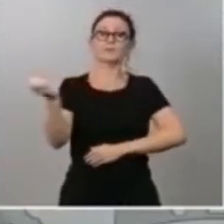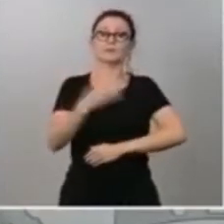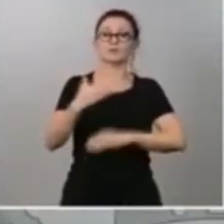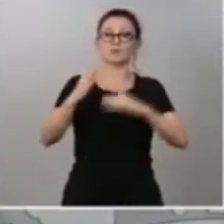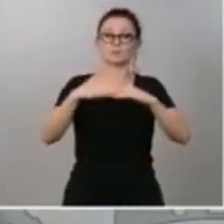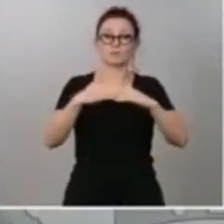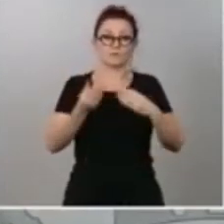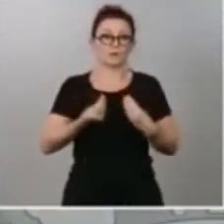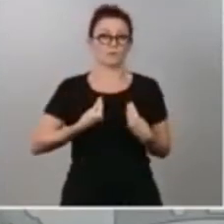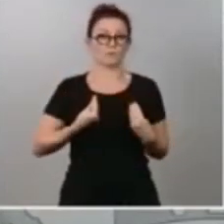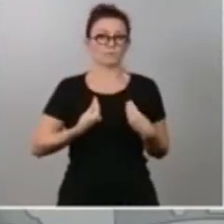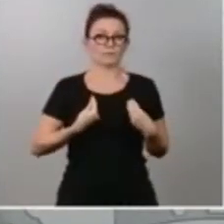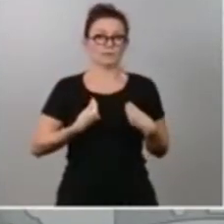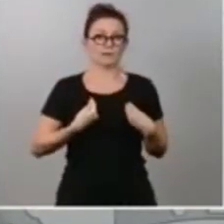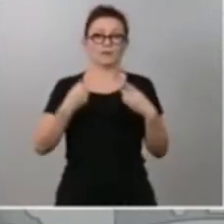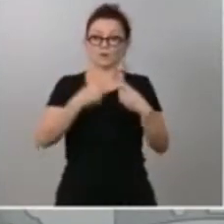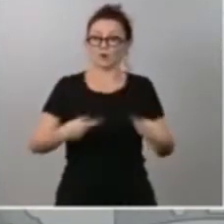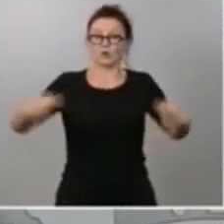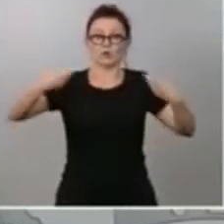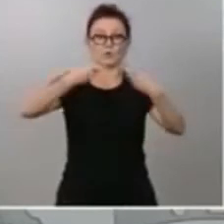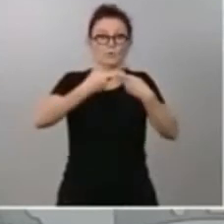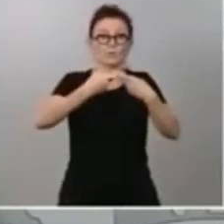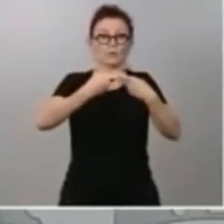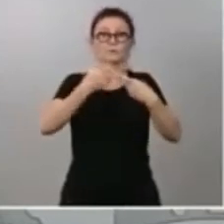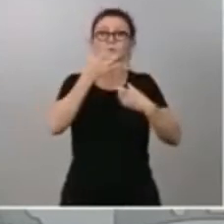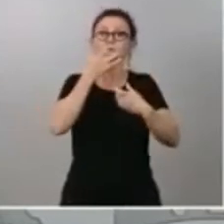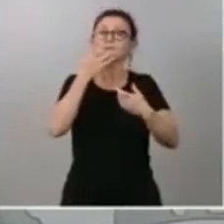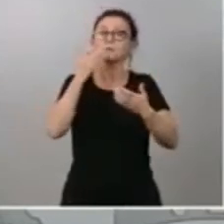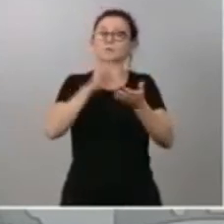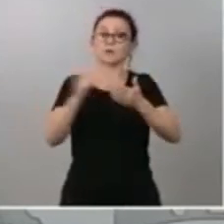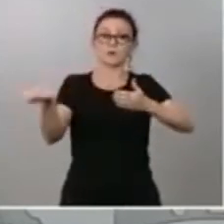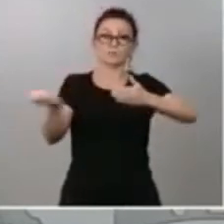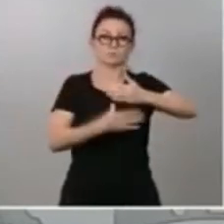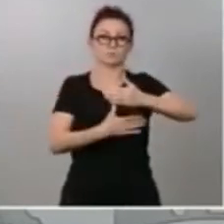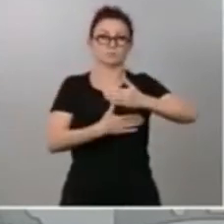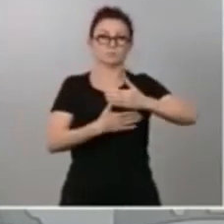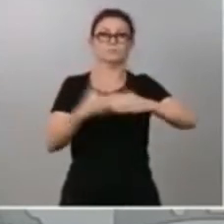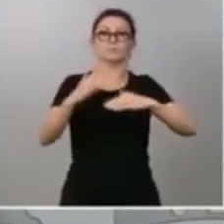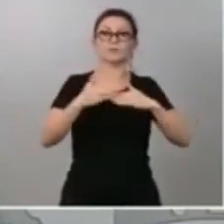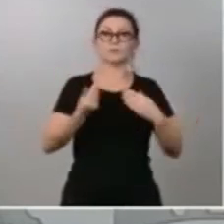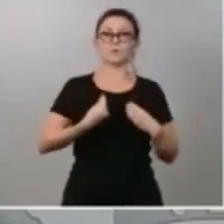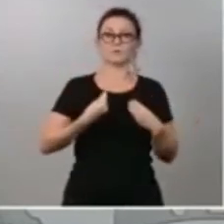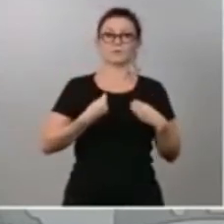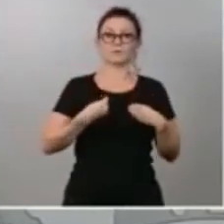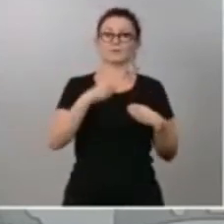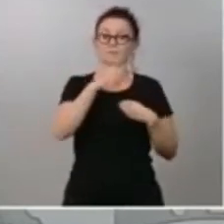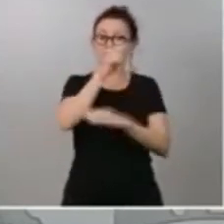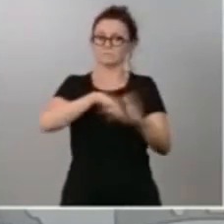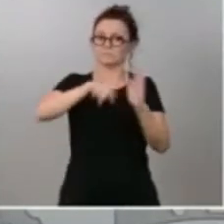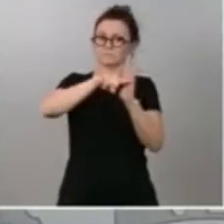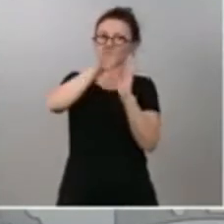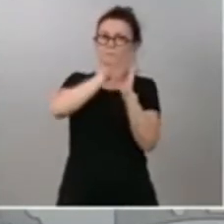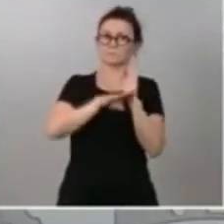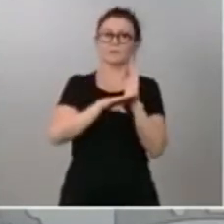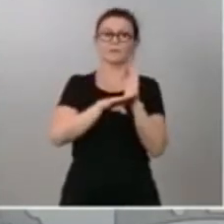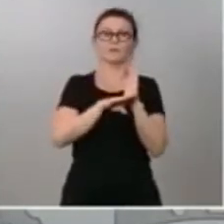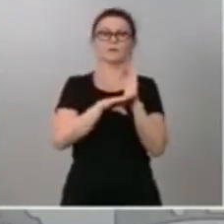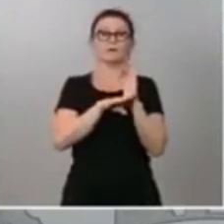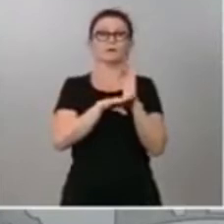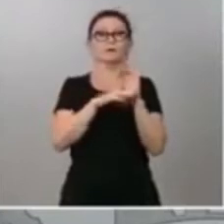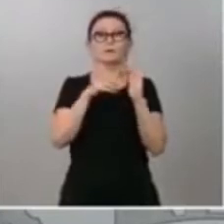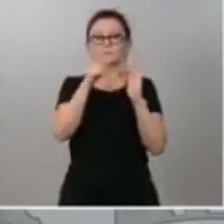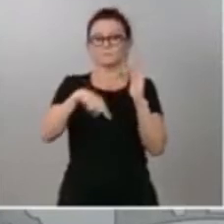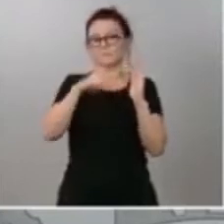del copago para los perceptores del ingreso mínimo vital y beneficiarios. Esta medida, como saben, tiene una dimensión, yo diría que inédita,